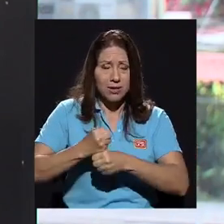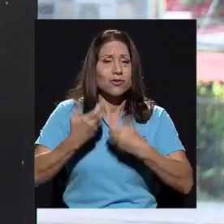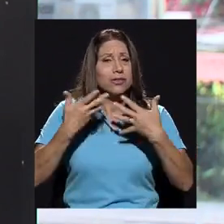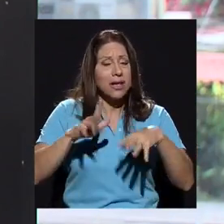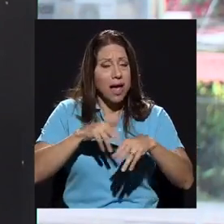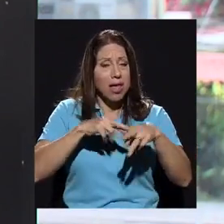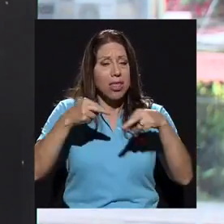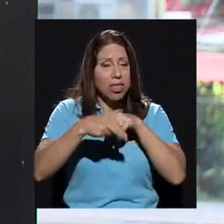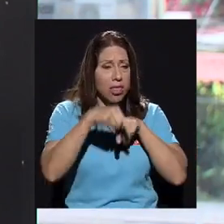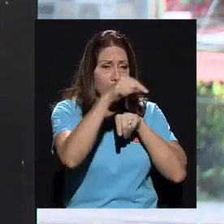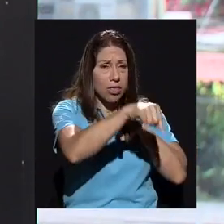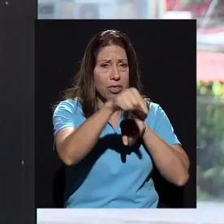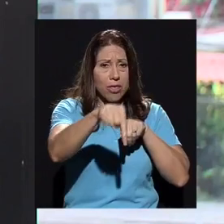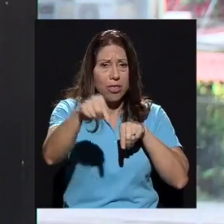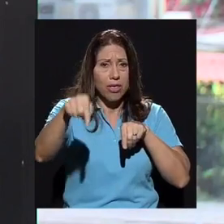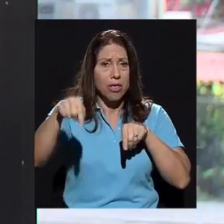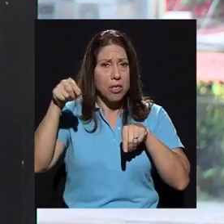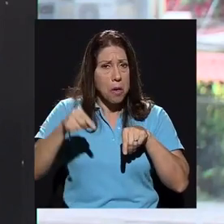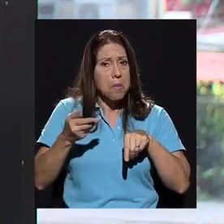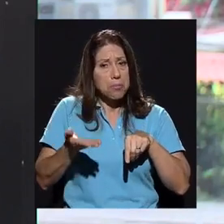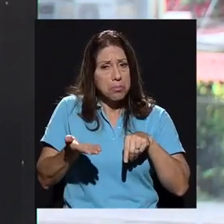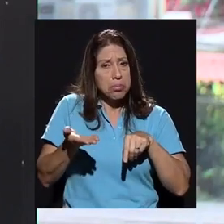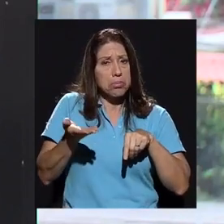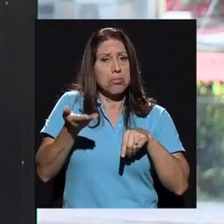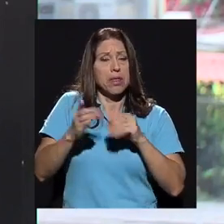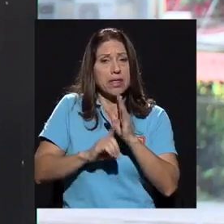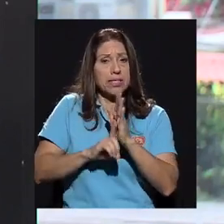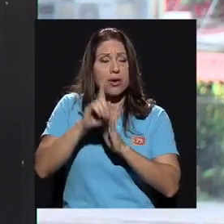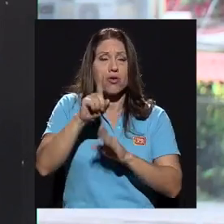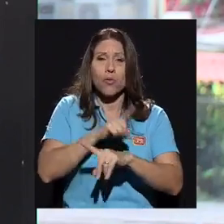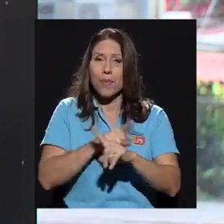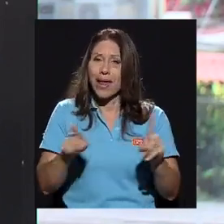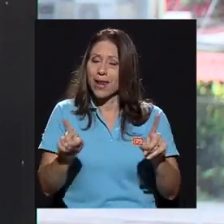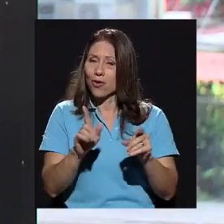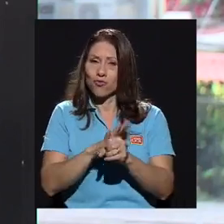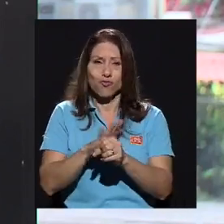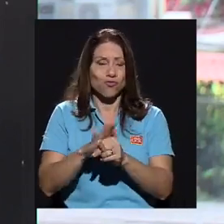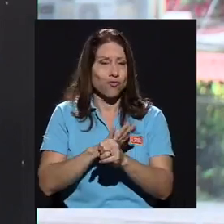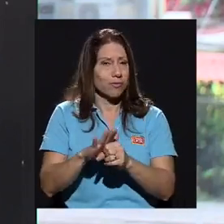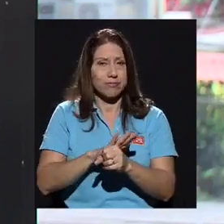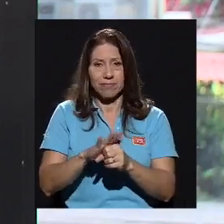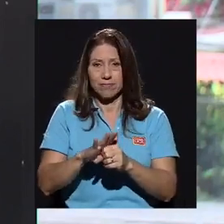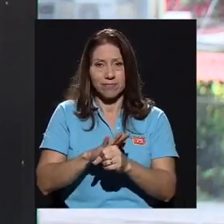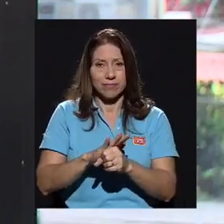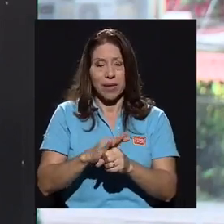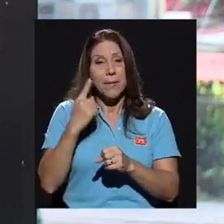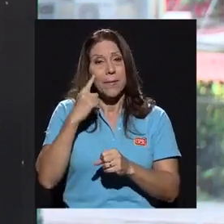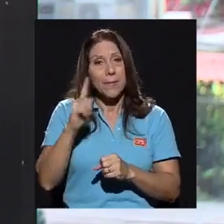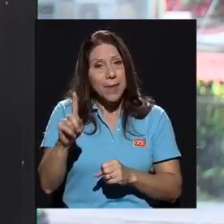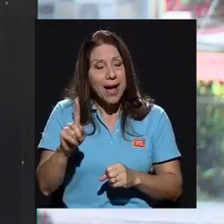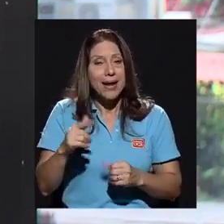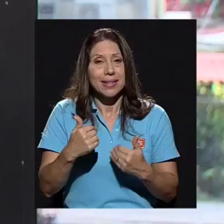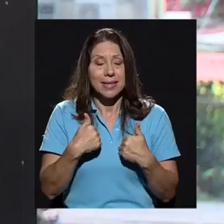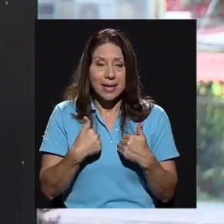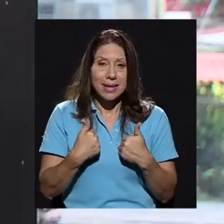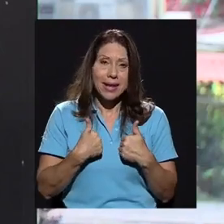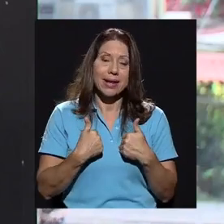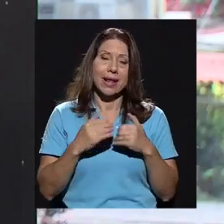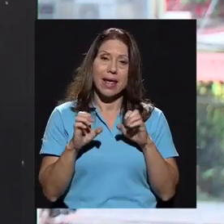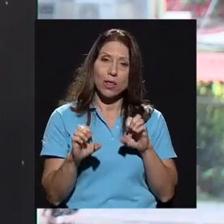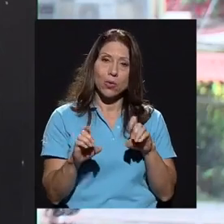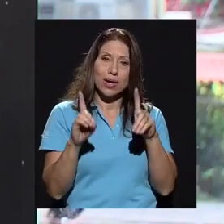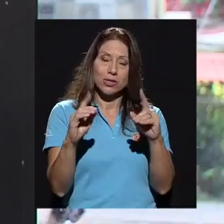teniendo un aumento en el desarrollo, pero no es suficiente. Se requiere para poder tener una